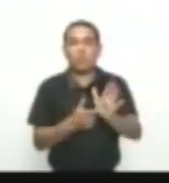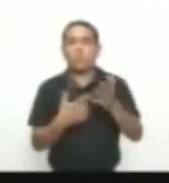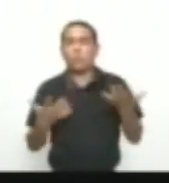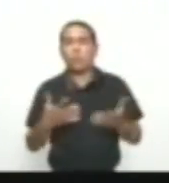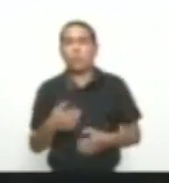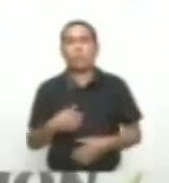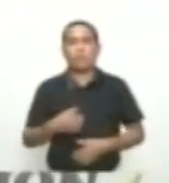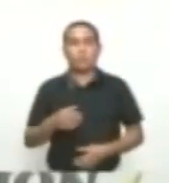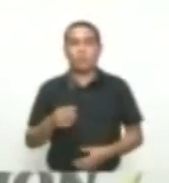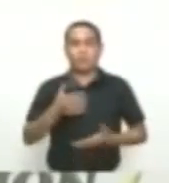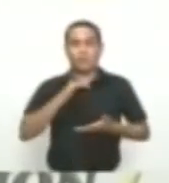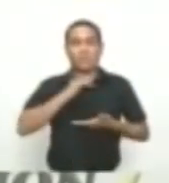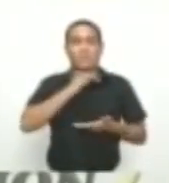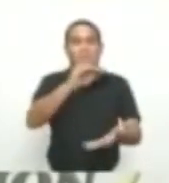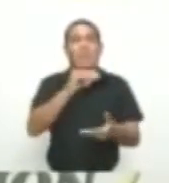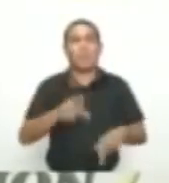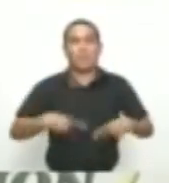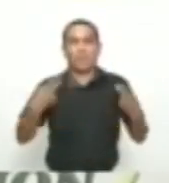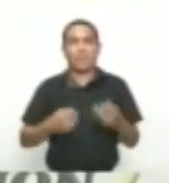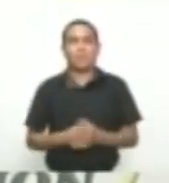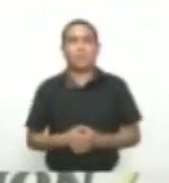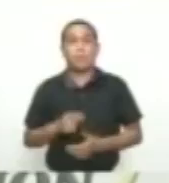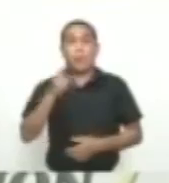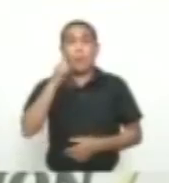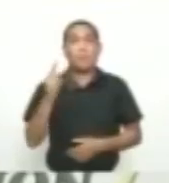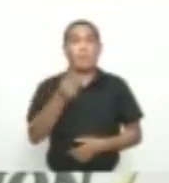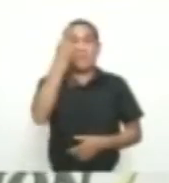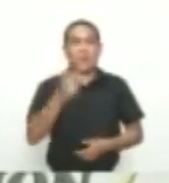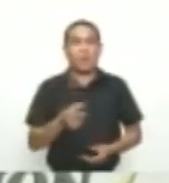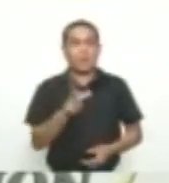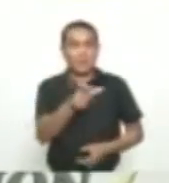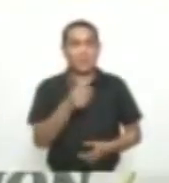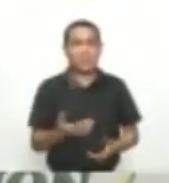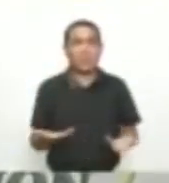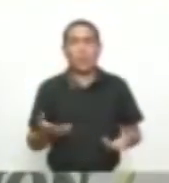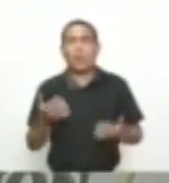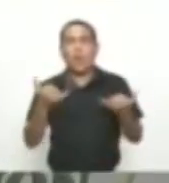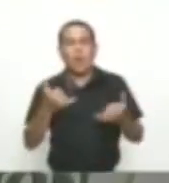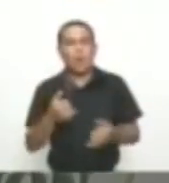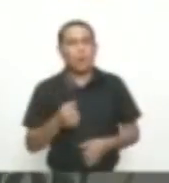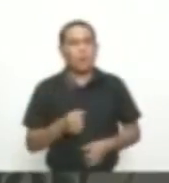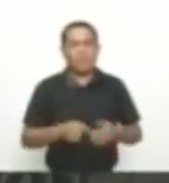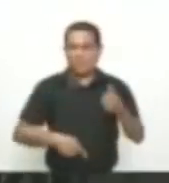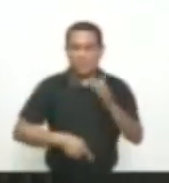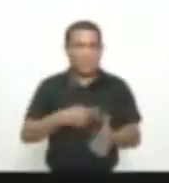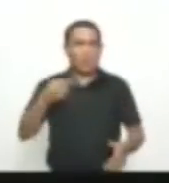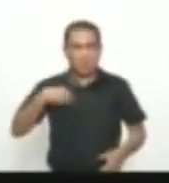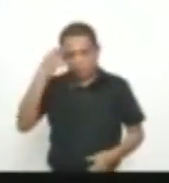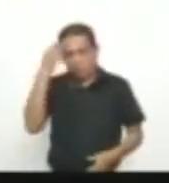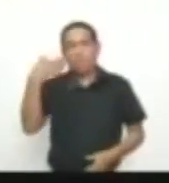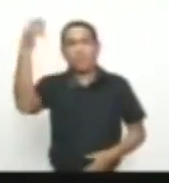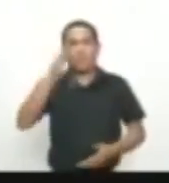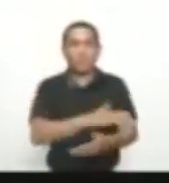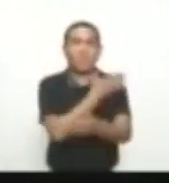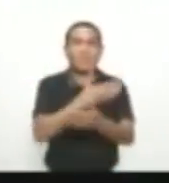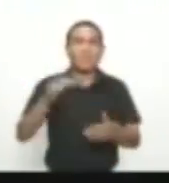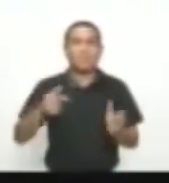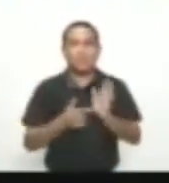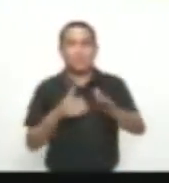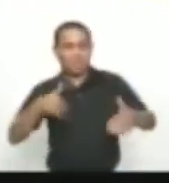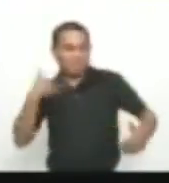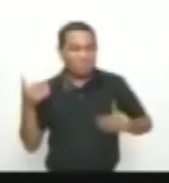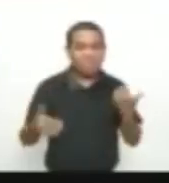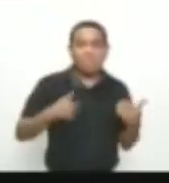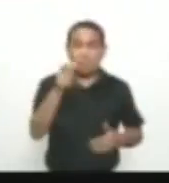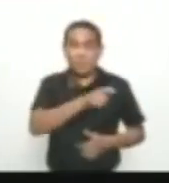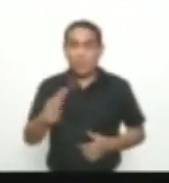Es regalo de vida Mi primer lanzamiento Ahora es que me estoy Inaugurando Ya como Como todo un profesional Y contento